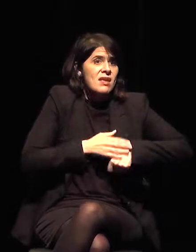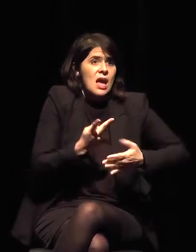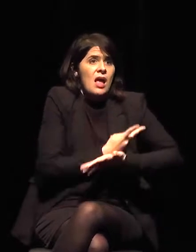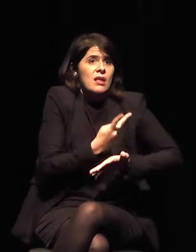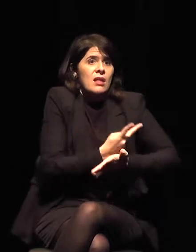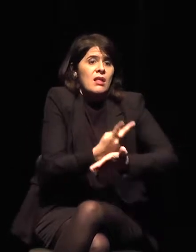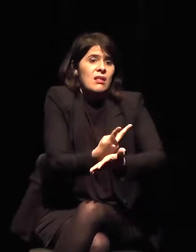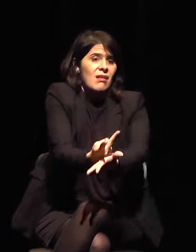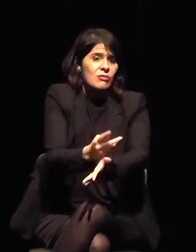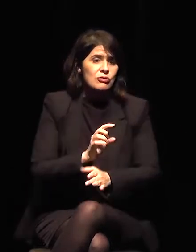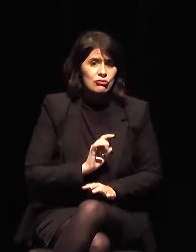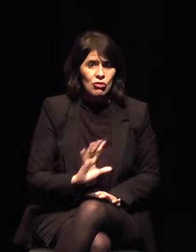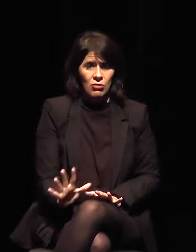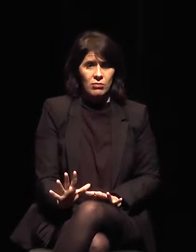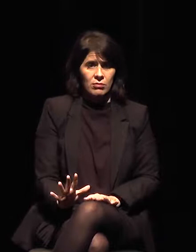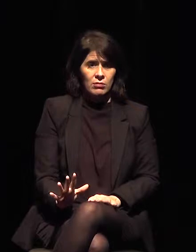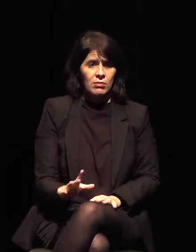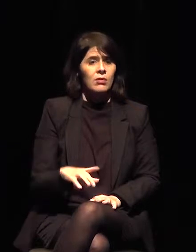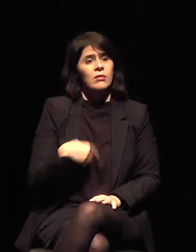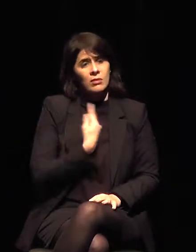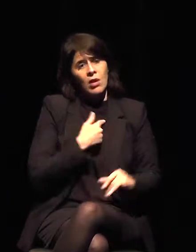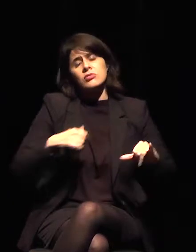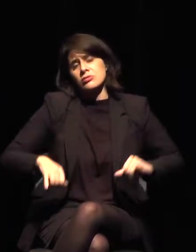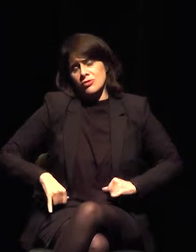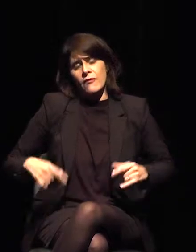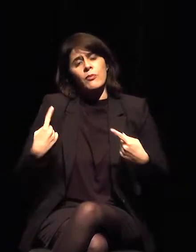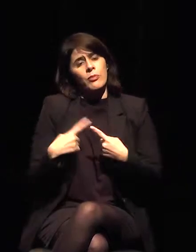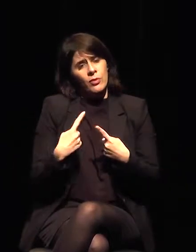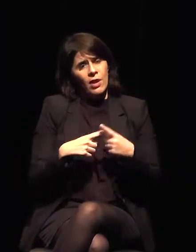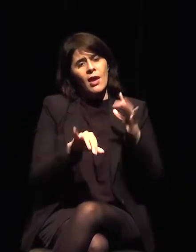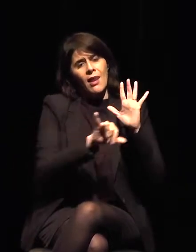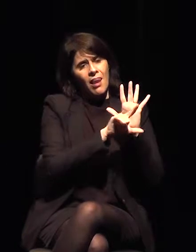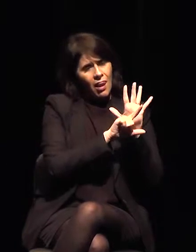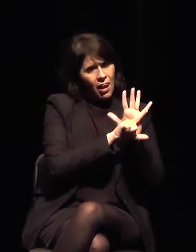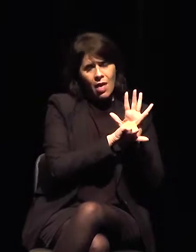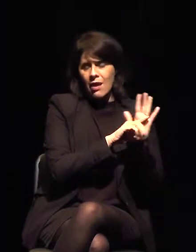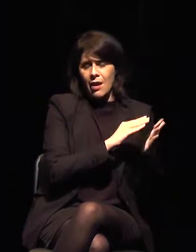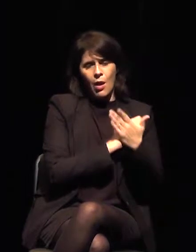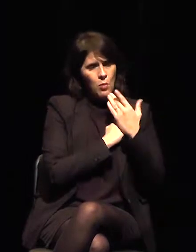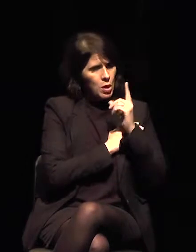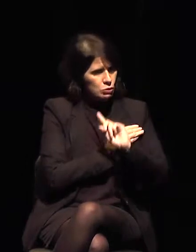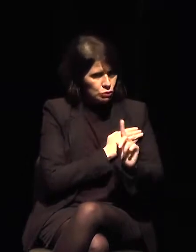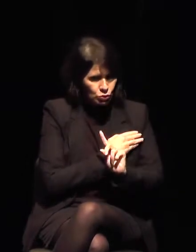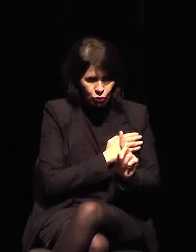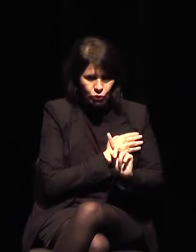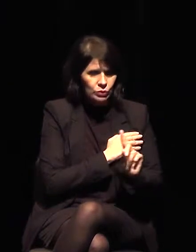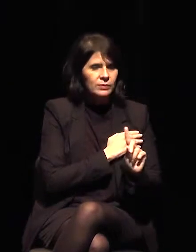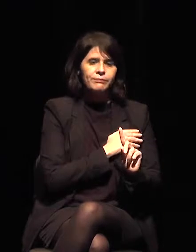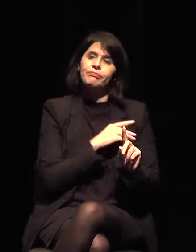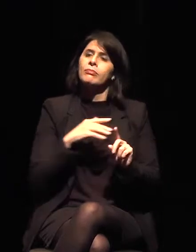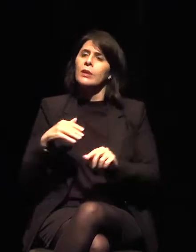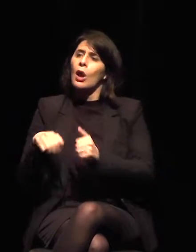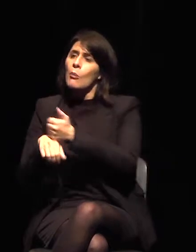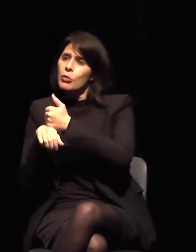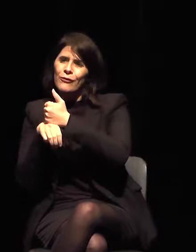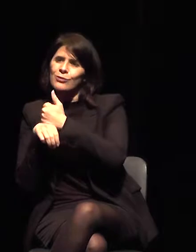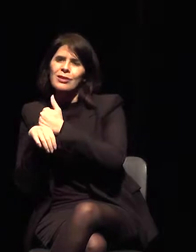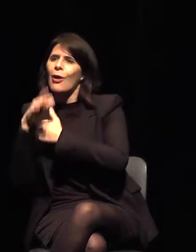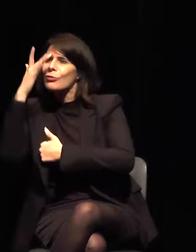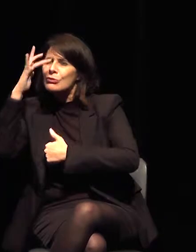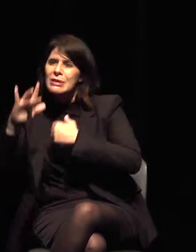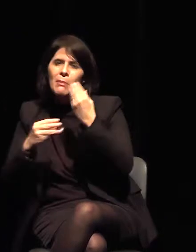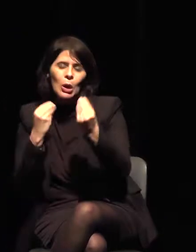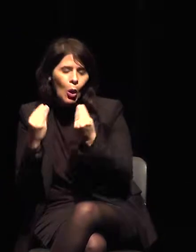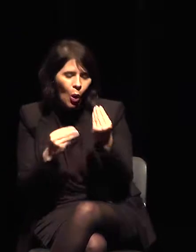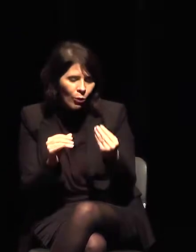poco adecuada, profesionales que no están preparados, tenemos una gran diferencia entre las